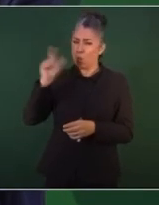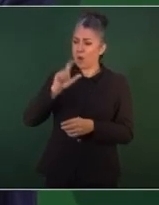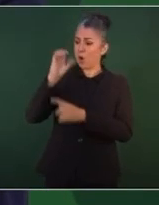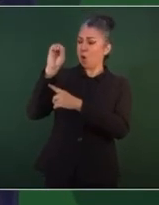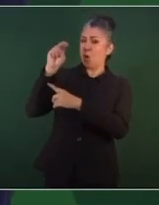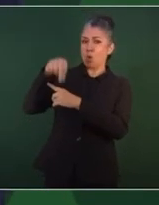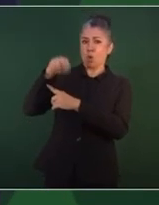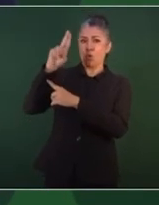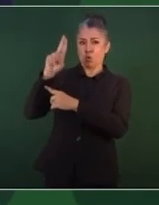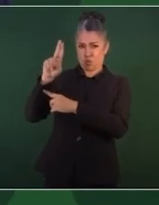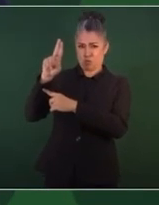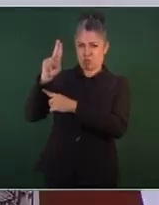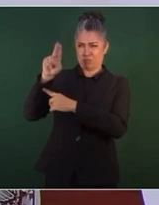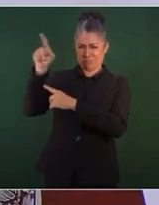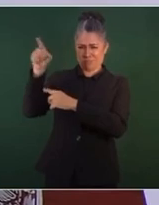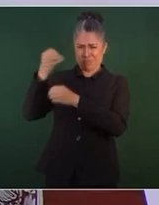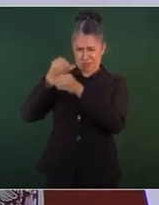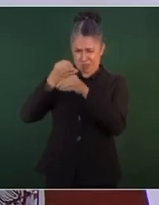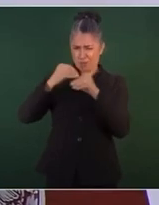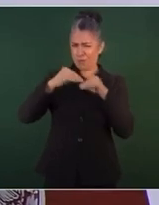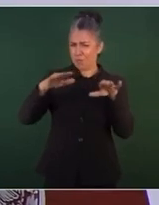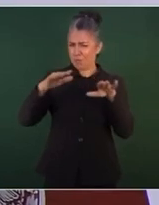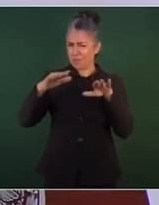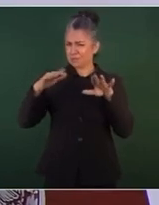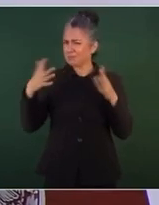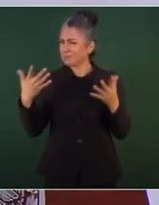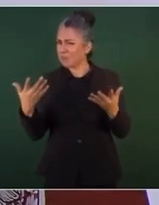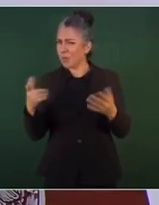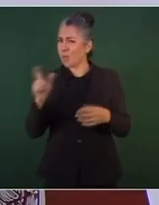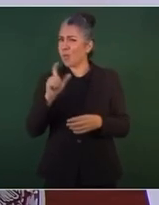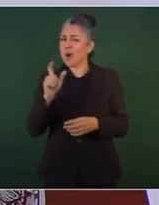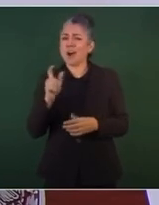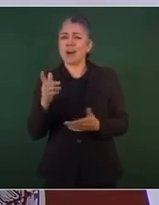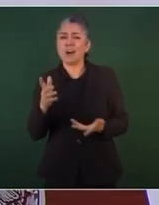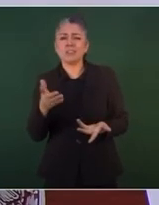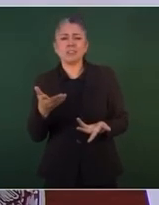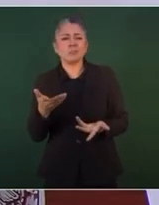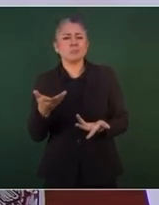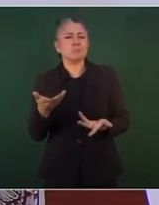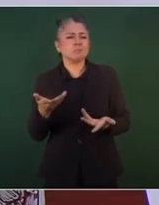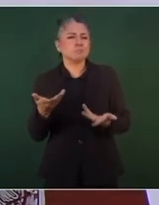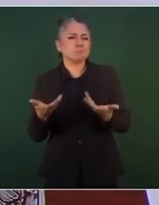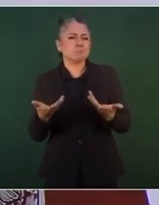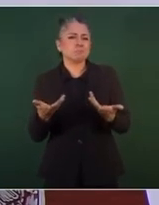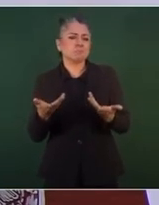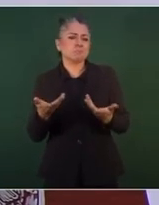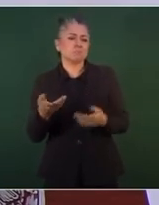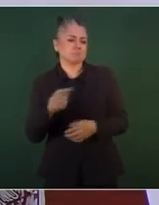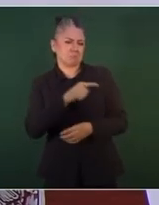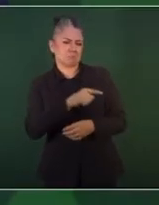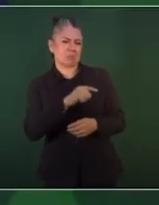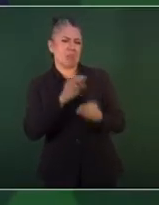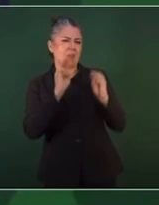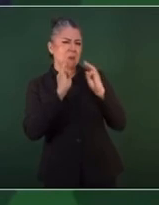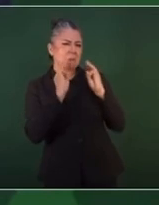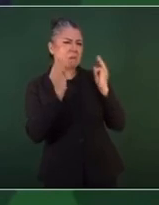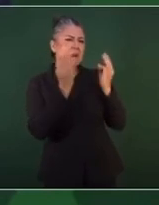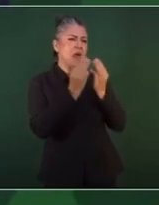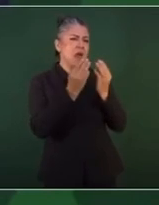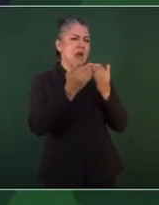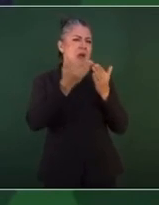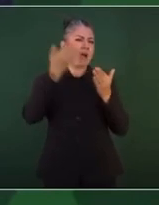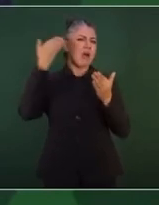en contra del narcoestado que se